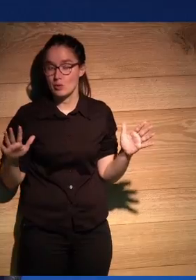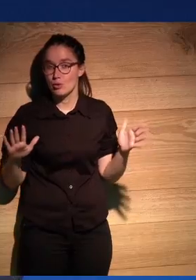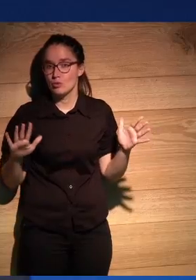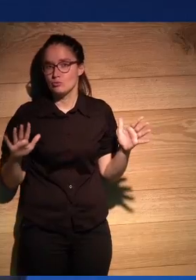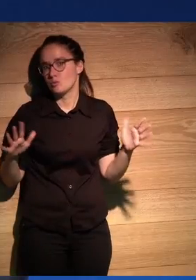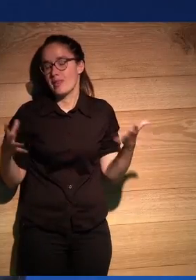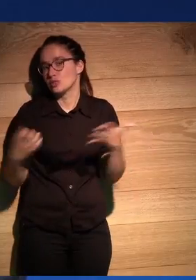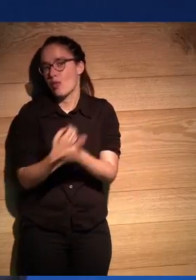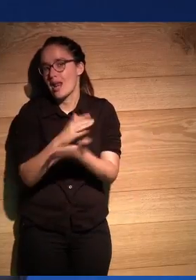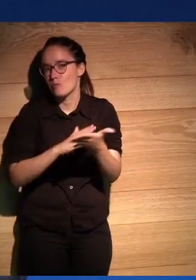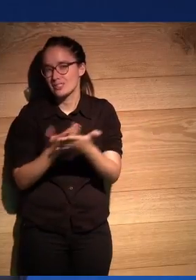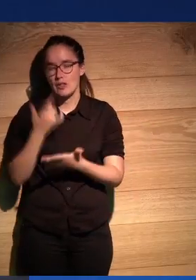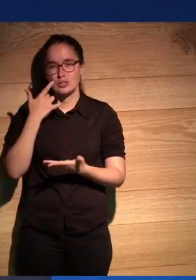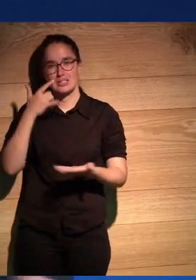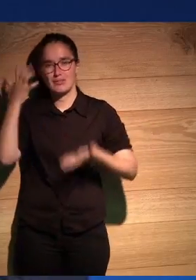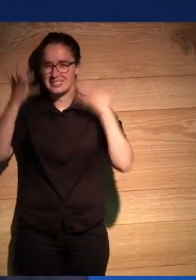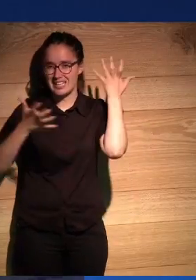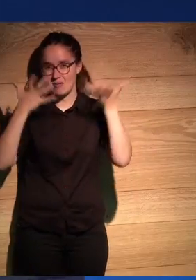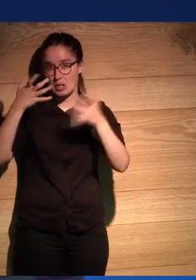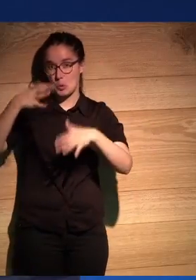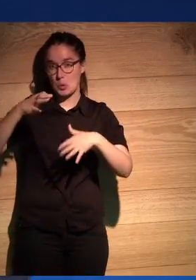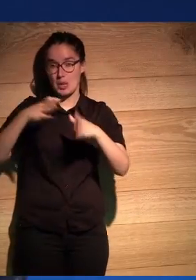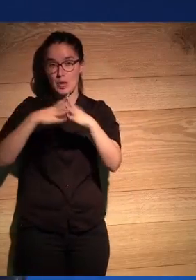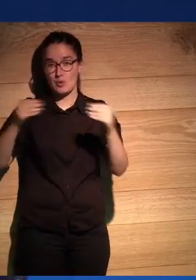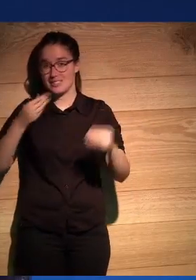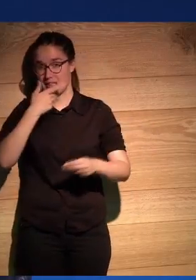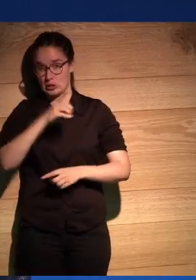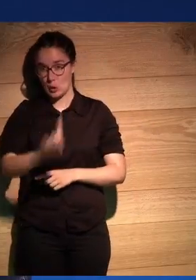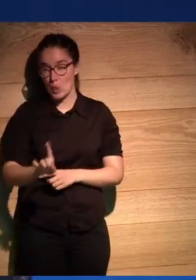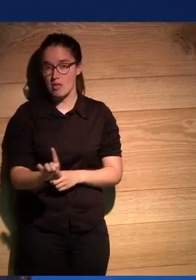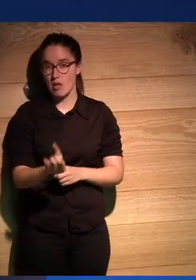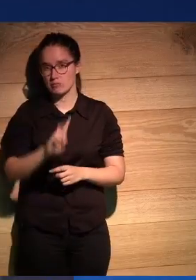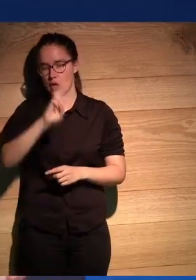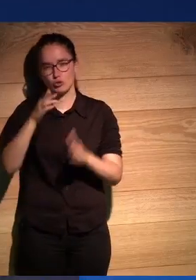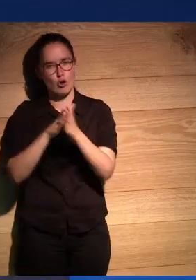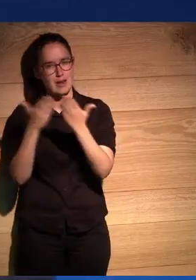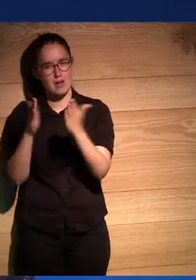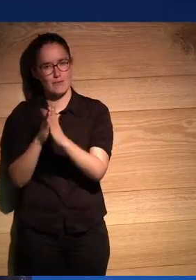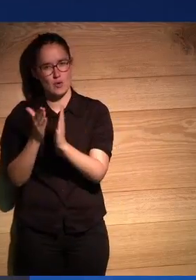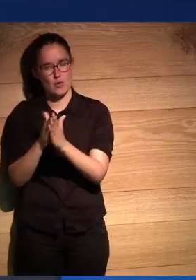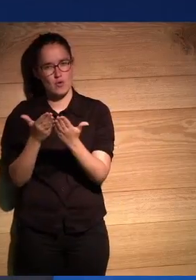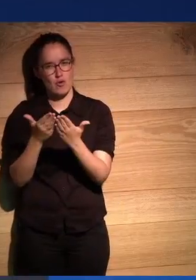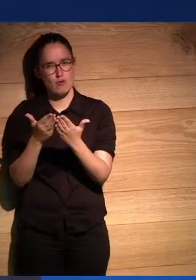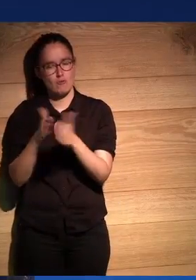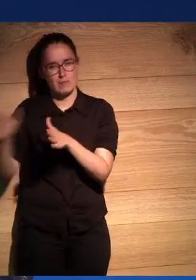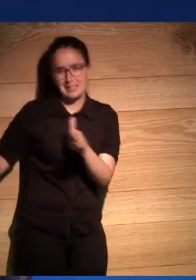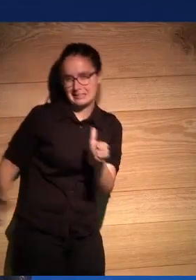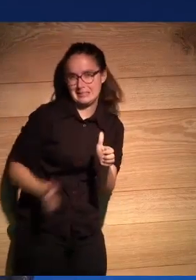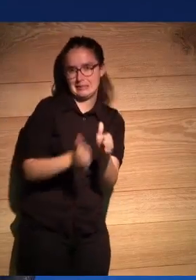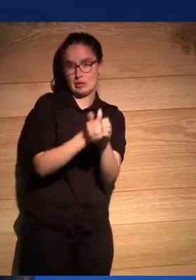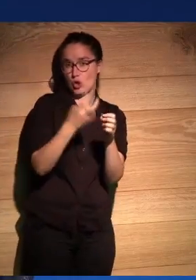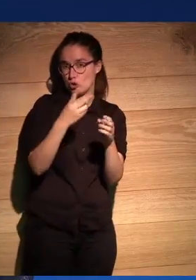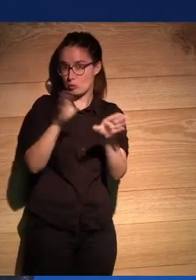probablemente toda la poesía de los detectives salvajes sea la de la universidad desconocida que es el otro gran libro al costado ¿no? que